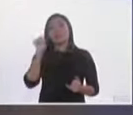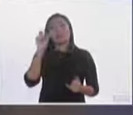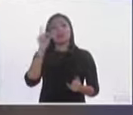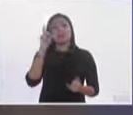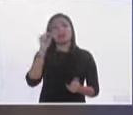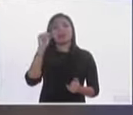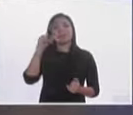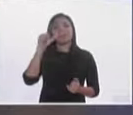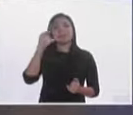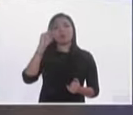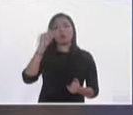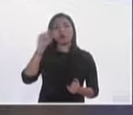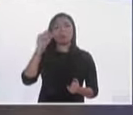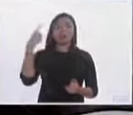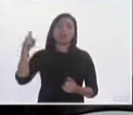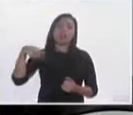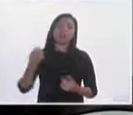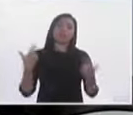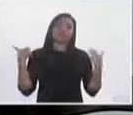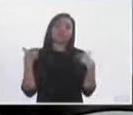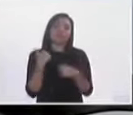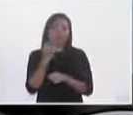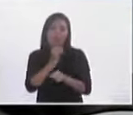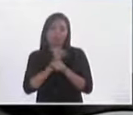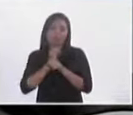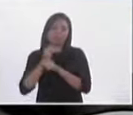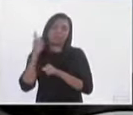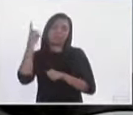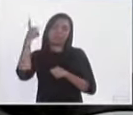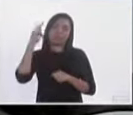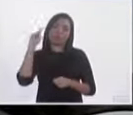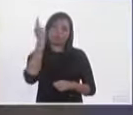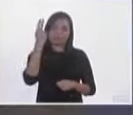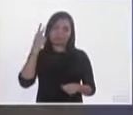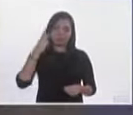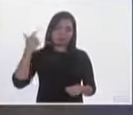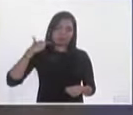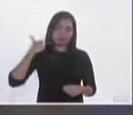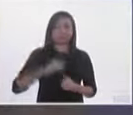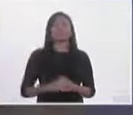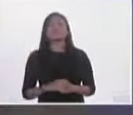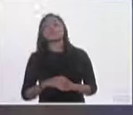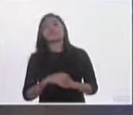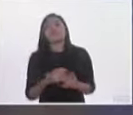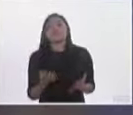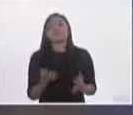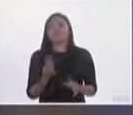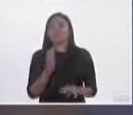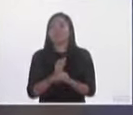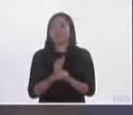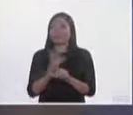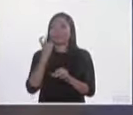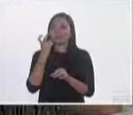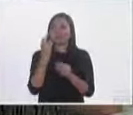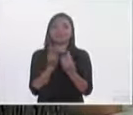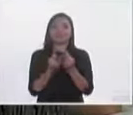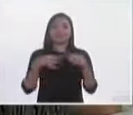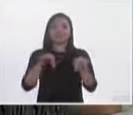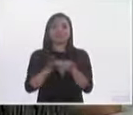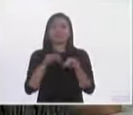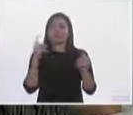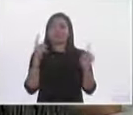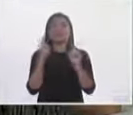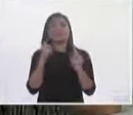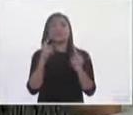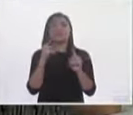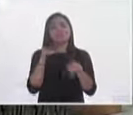investigador de la Universidad de Guadalajara. Gracias, muchas gracias por la invitación. Bueno, pues se dio puestos muy importantes. Creo que